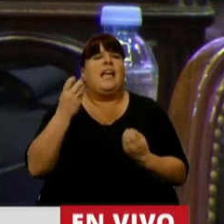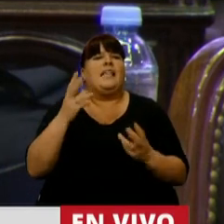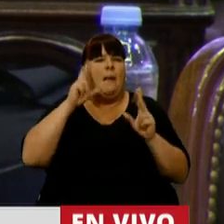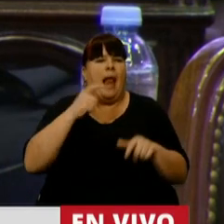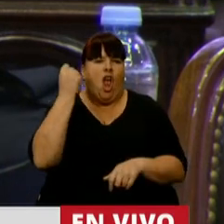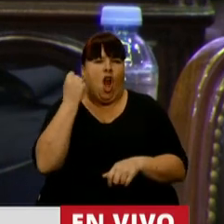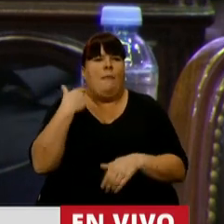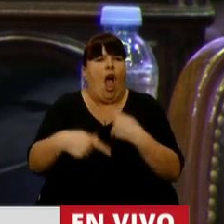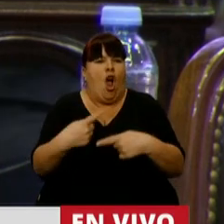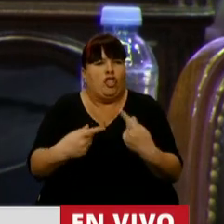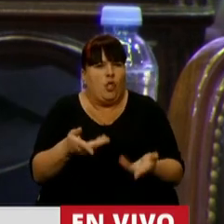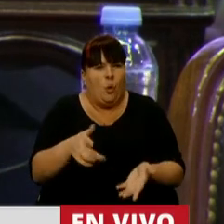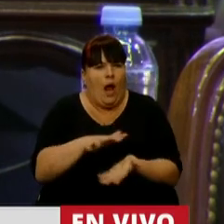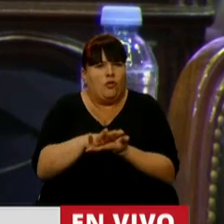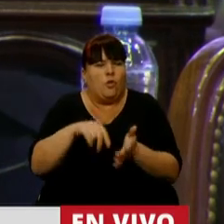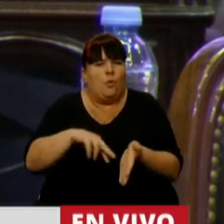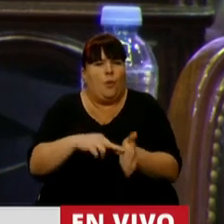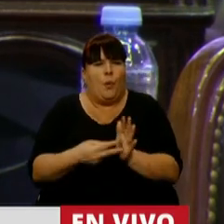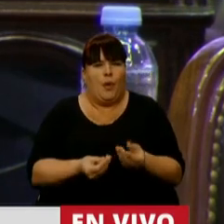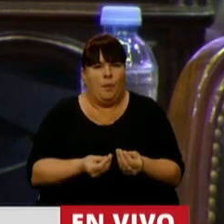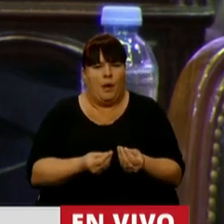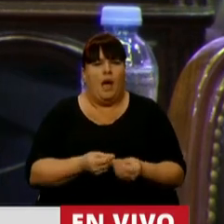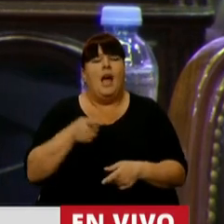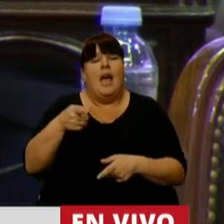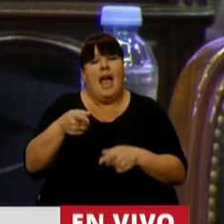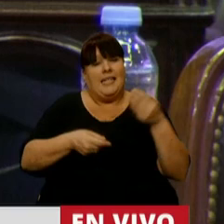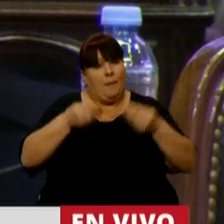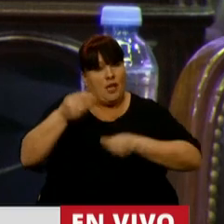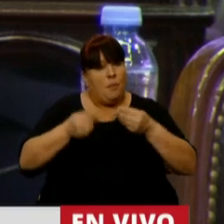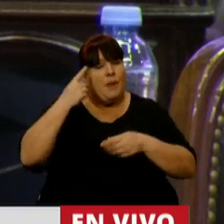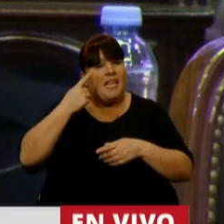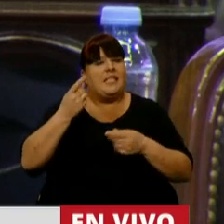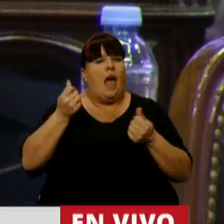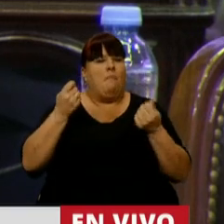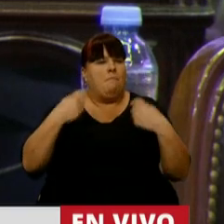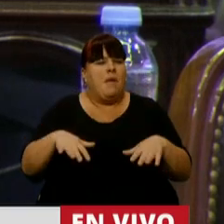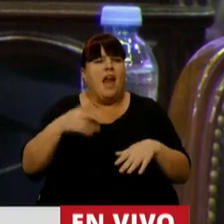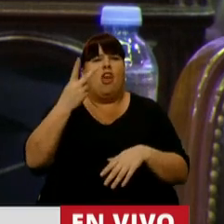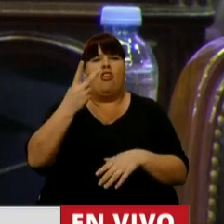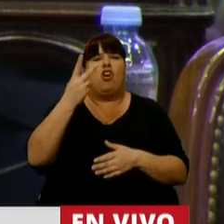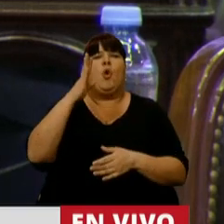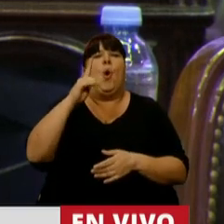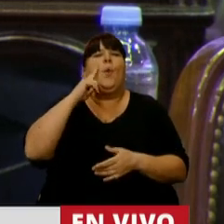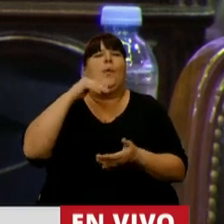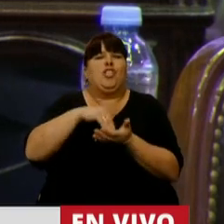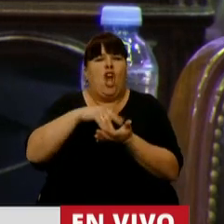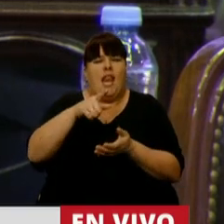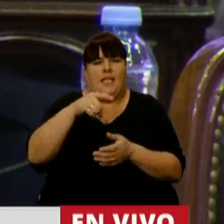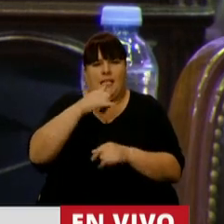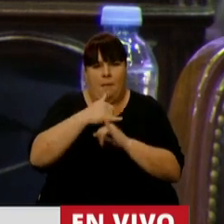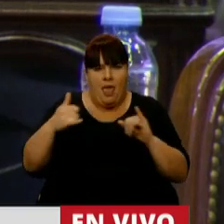económico para salir de esta crisis? Según este presupuesto, se prevé un déficit total de 2 billones y medio.